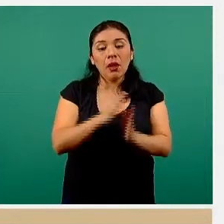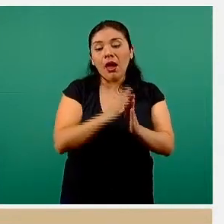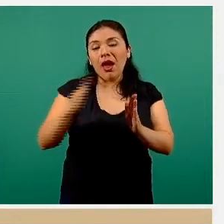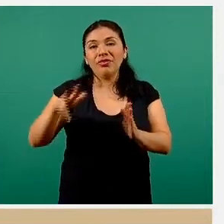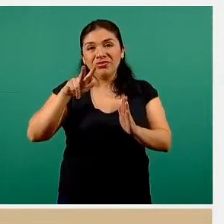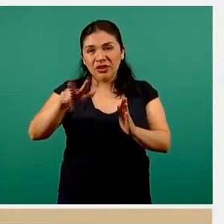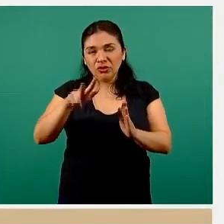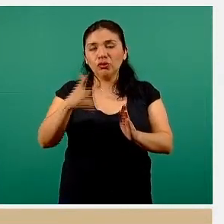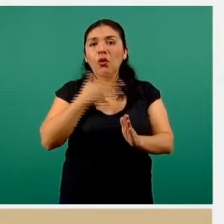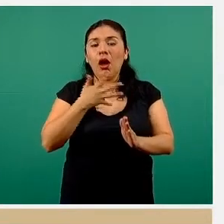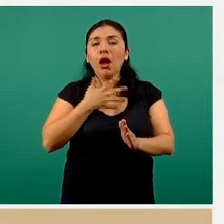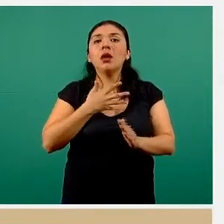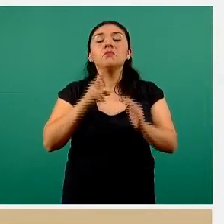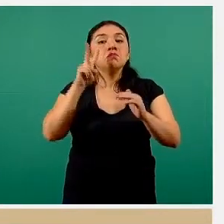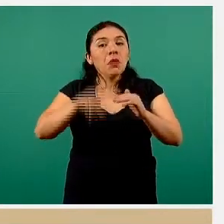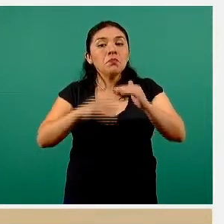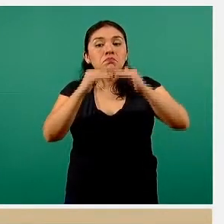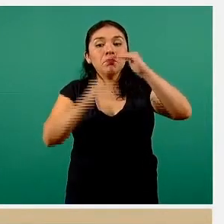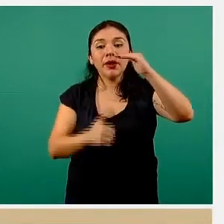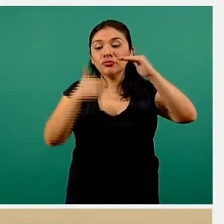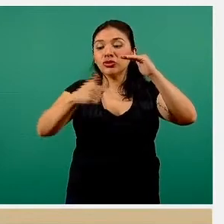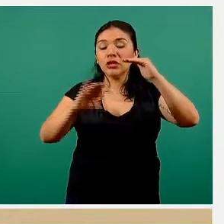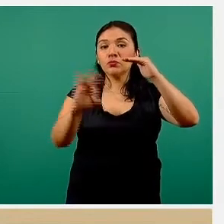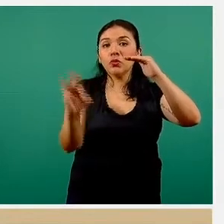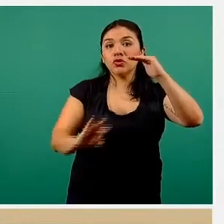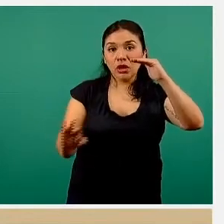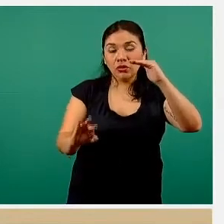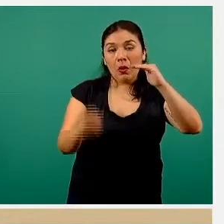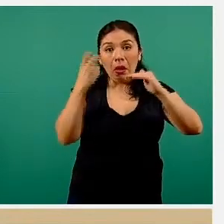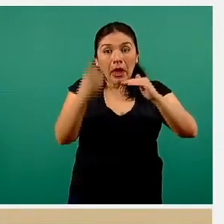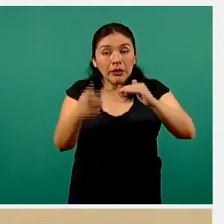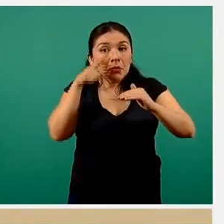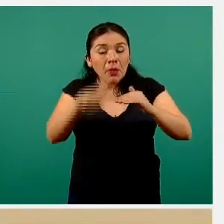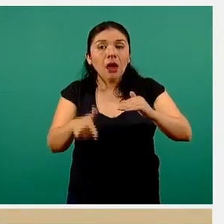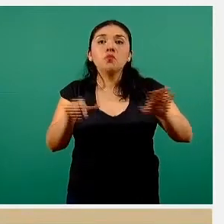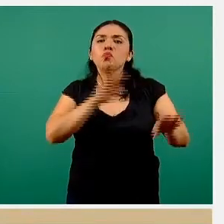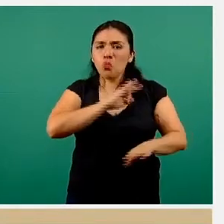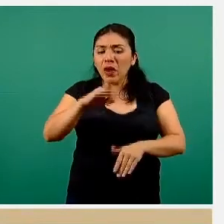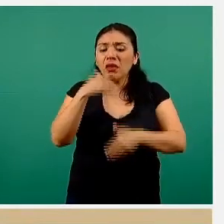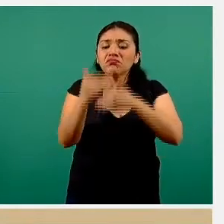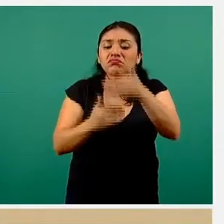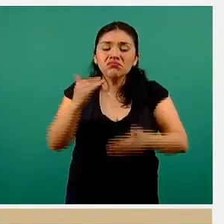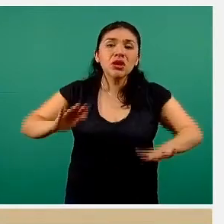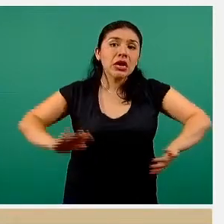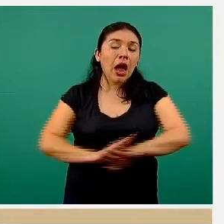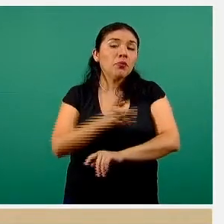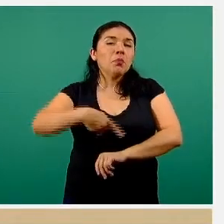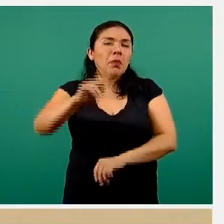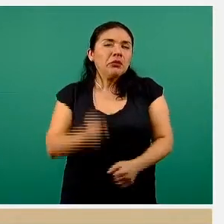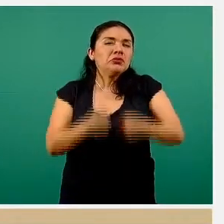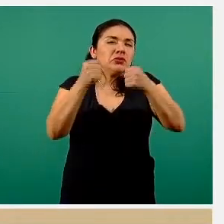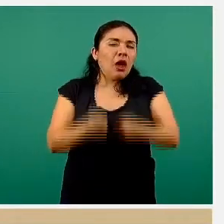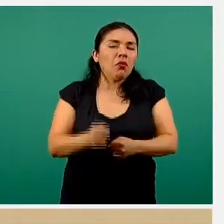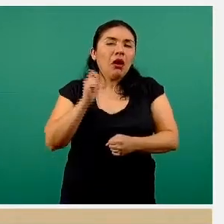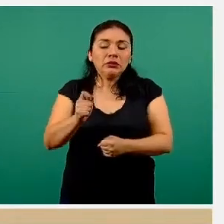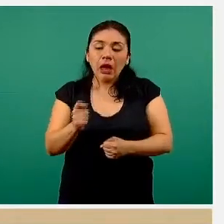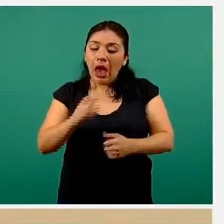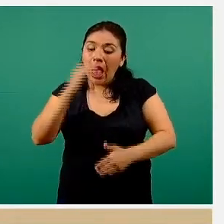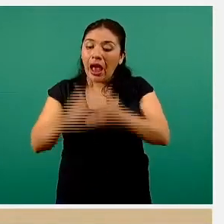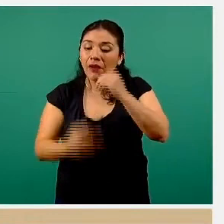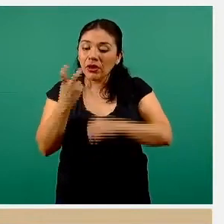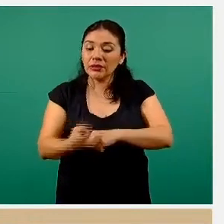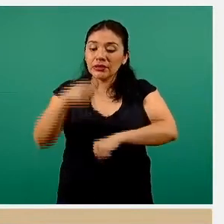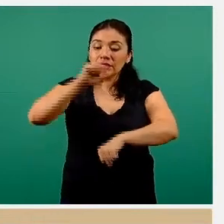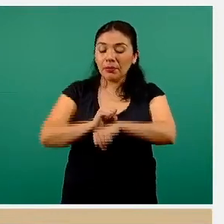18, con una disminución del 6 por ciento que pudiera modificarse, pero lo más seguro es que cerremos la semana